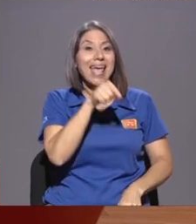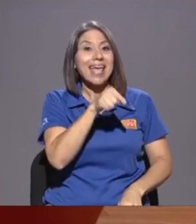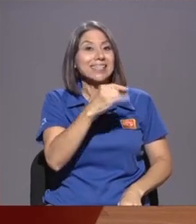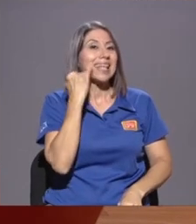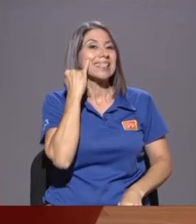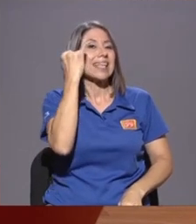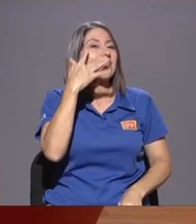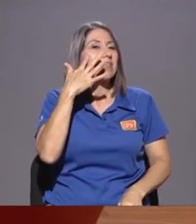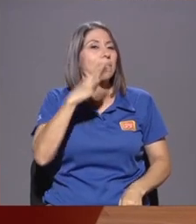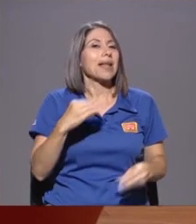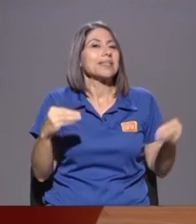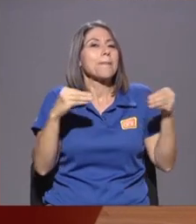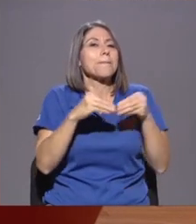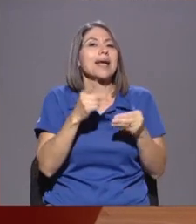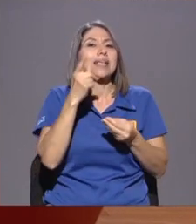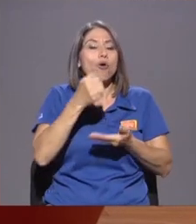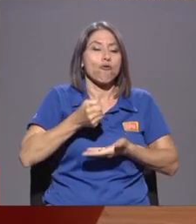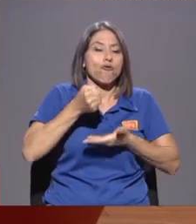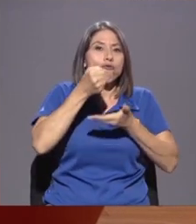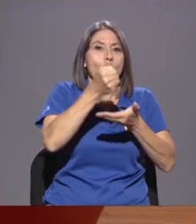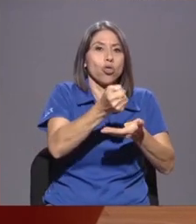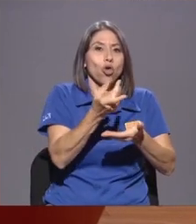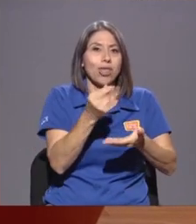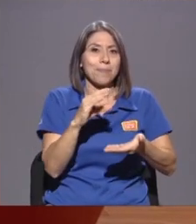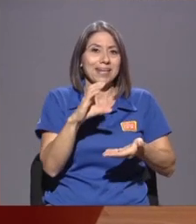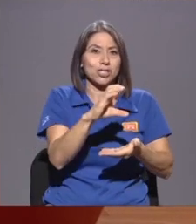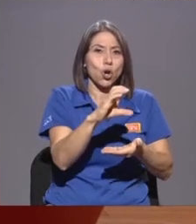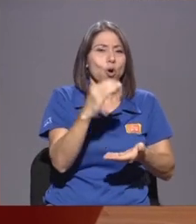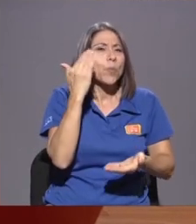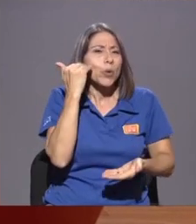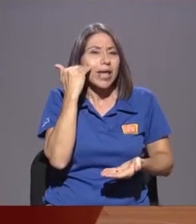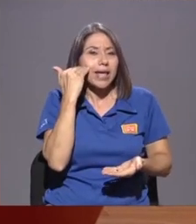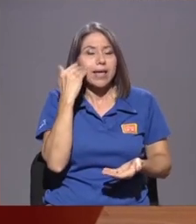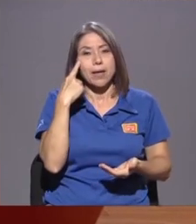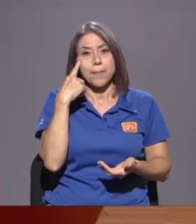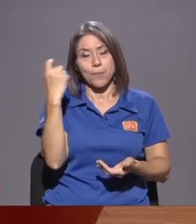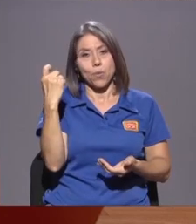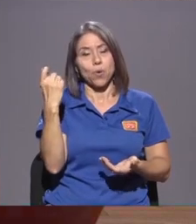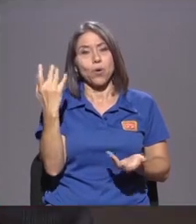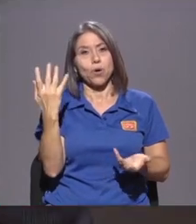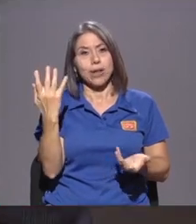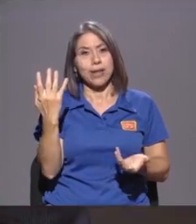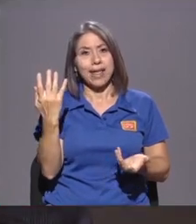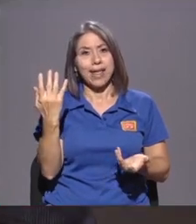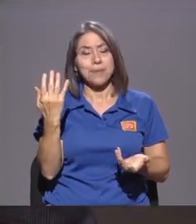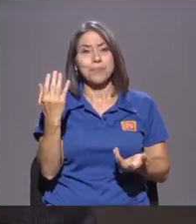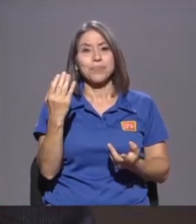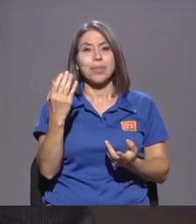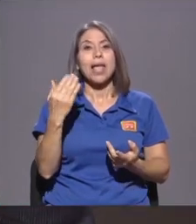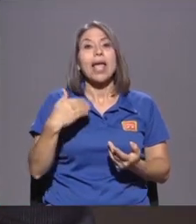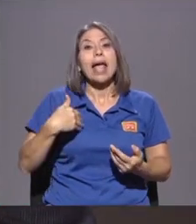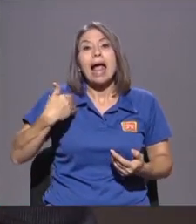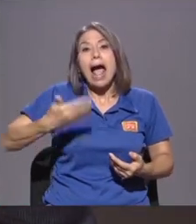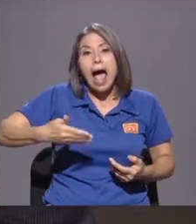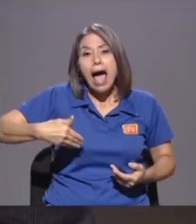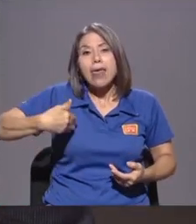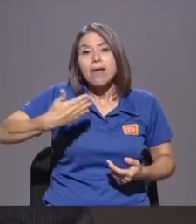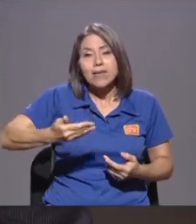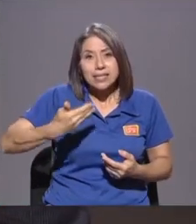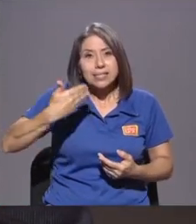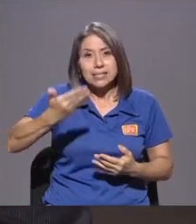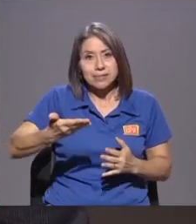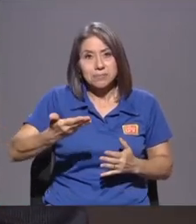iniciativa Se parece más A un fondo De inversión ¿En qué sentido? De que Cada vez Que alguien Que